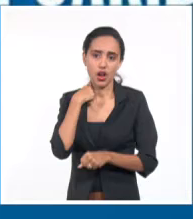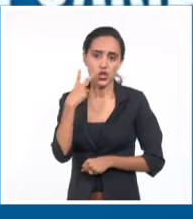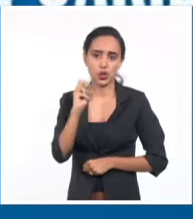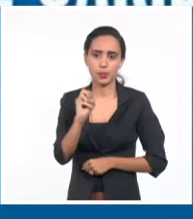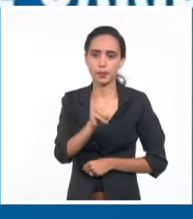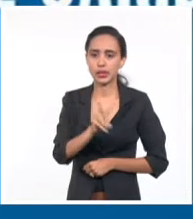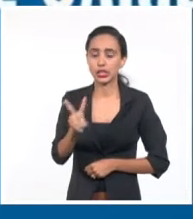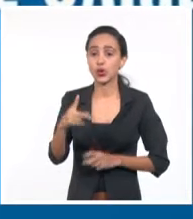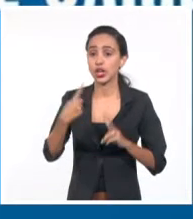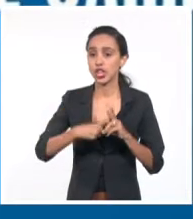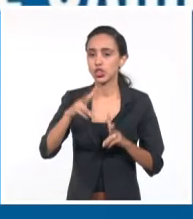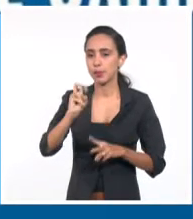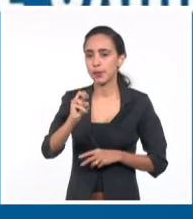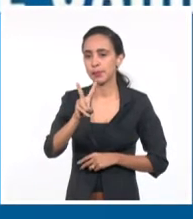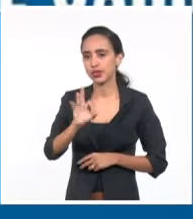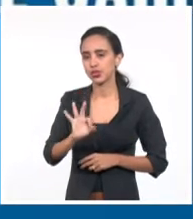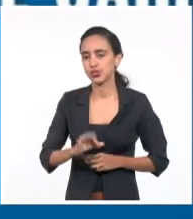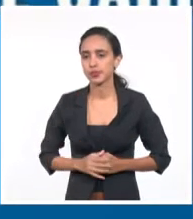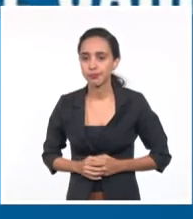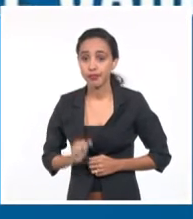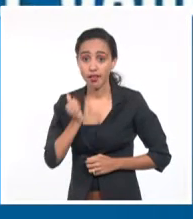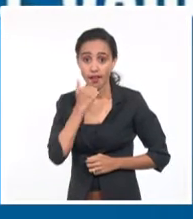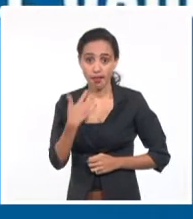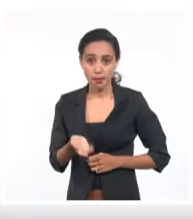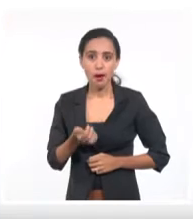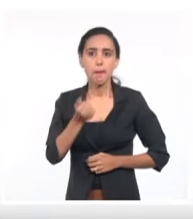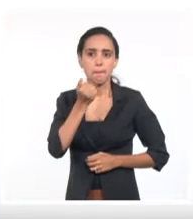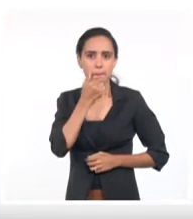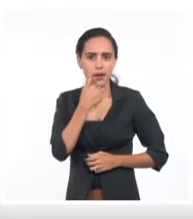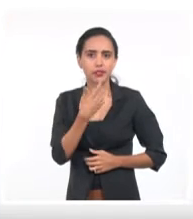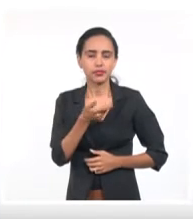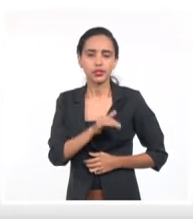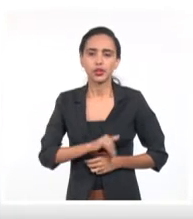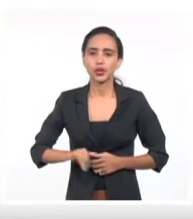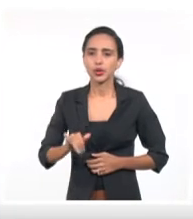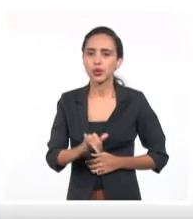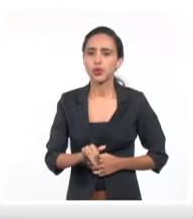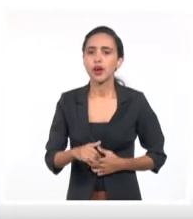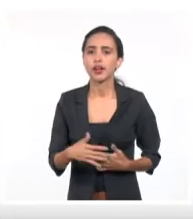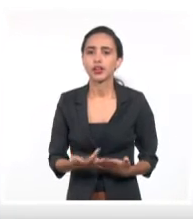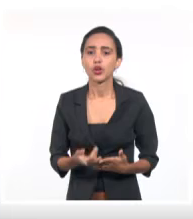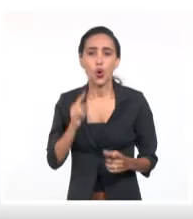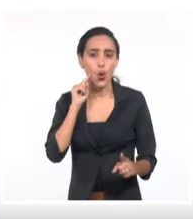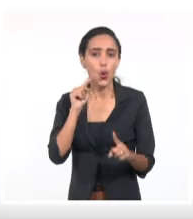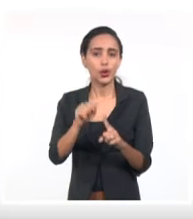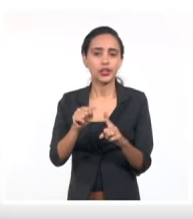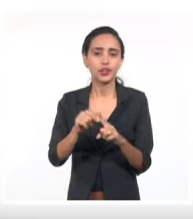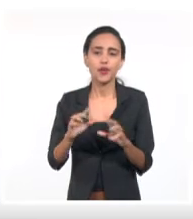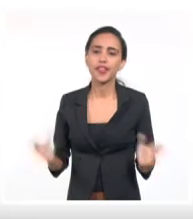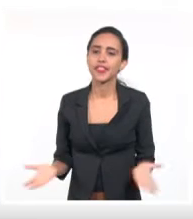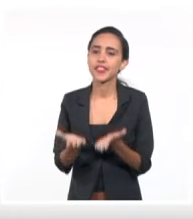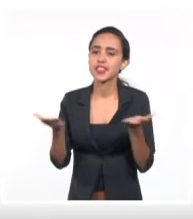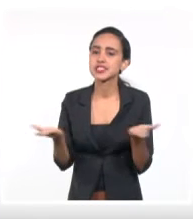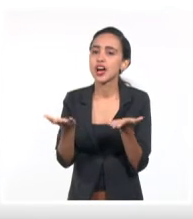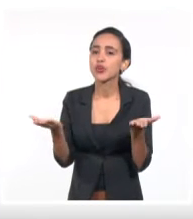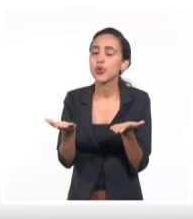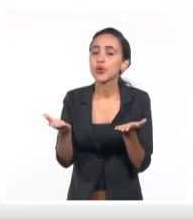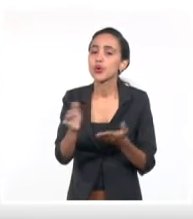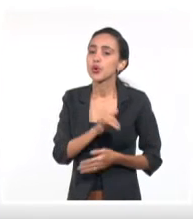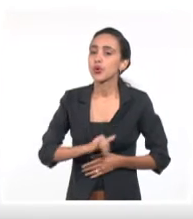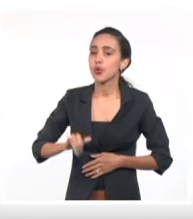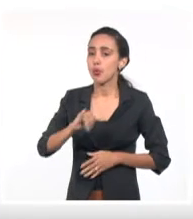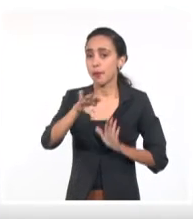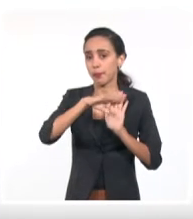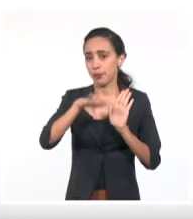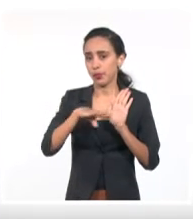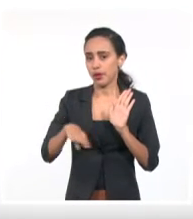-2028. Se espera además fomentar la resiliencia en consonancia con los objetivos de desarrollo sostenible y la Agenda